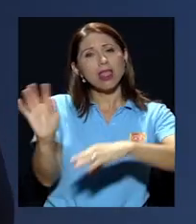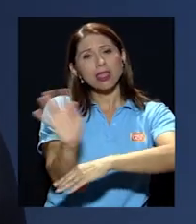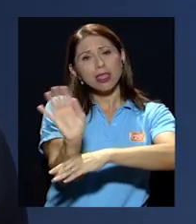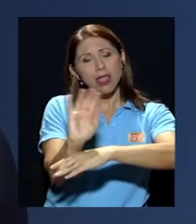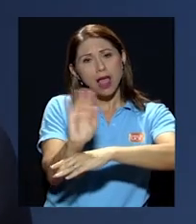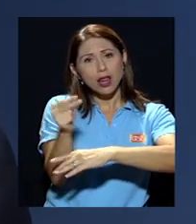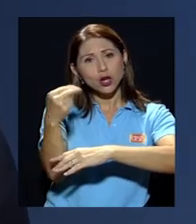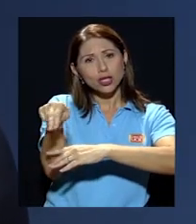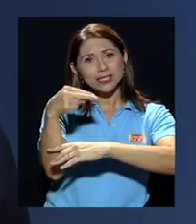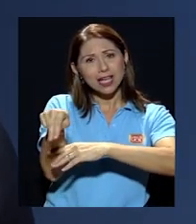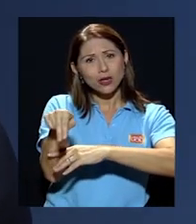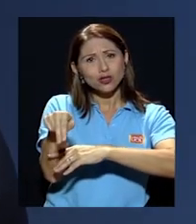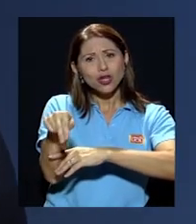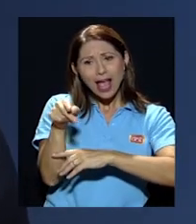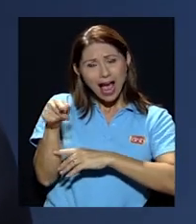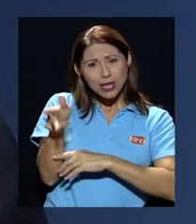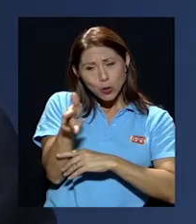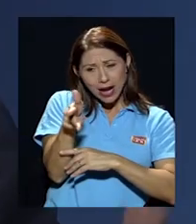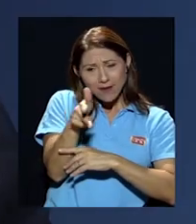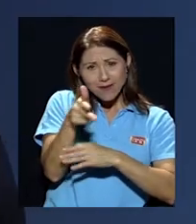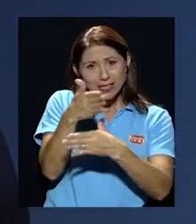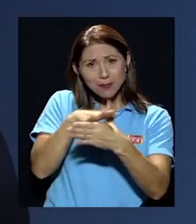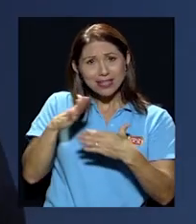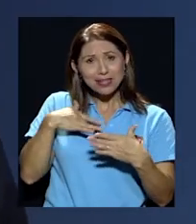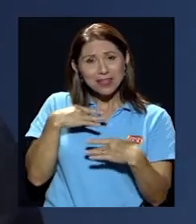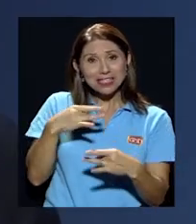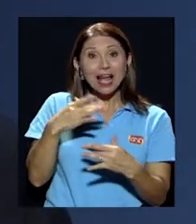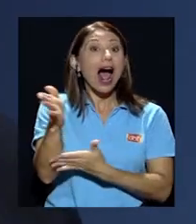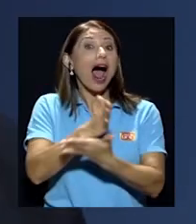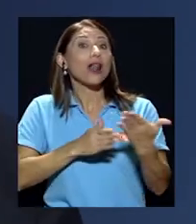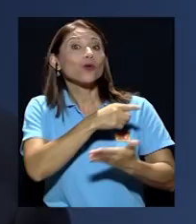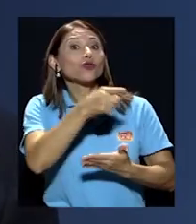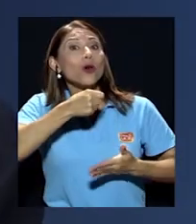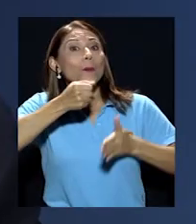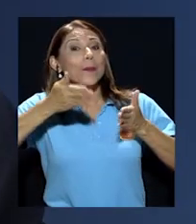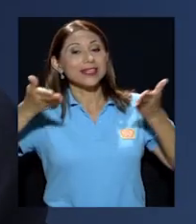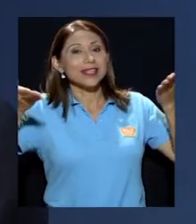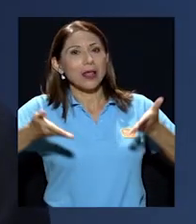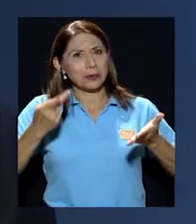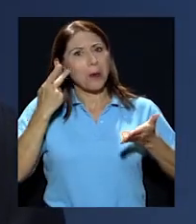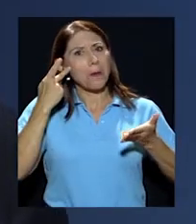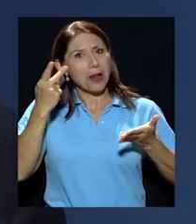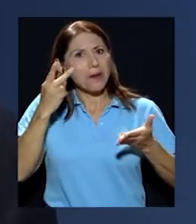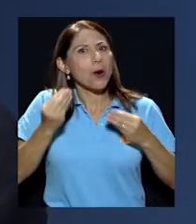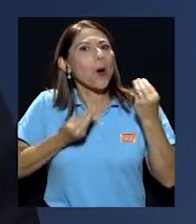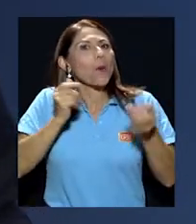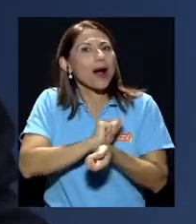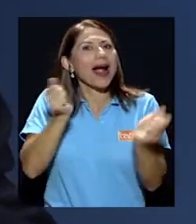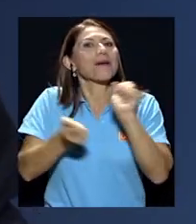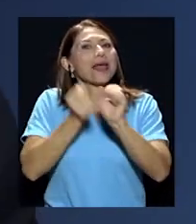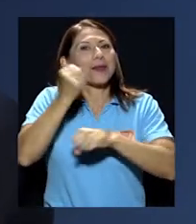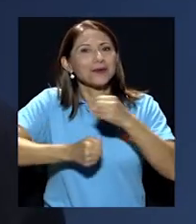partes que me interesaban. Por cierto, algunos presentadores podrían ver cómo han cambiado los años también y cómo los años no han pasado en vano